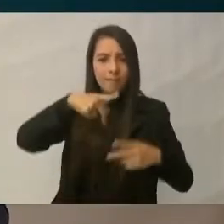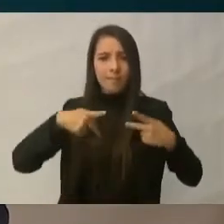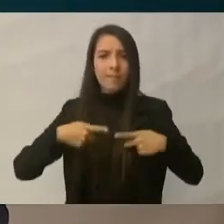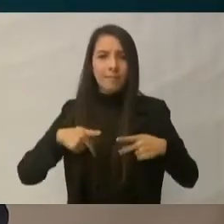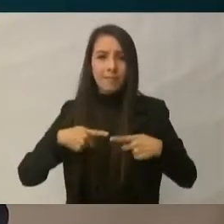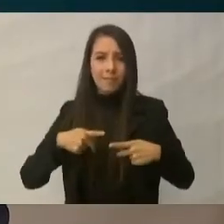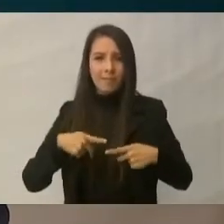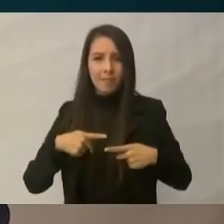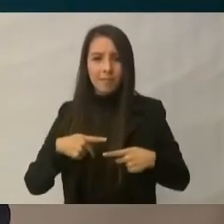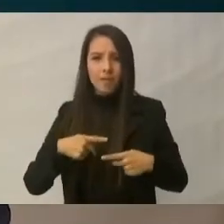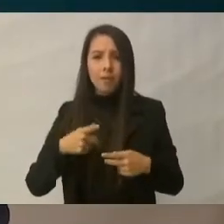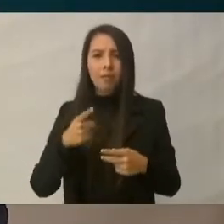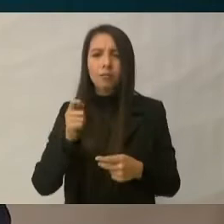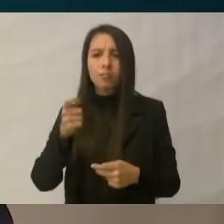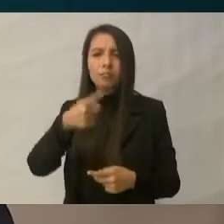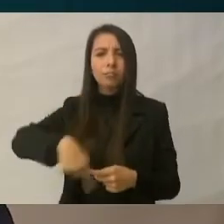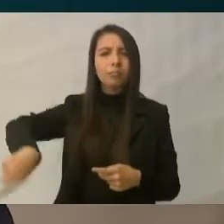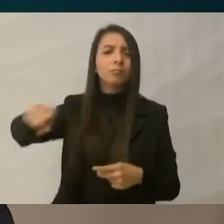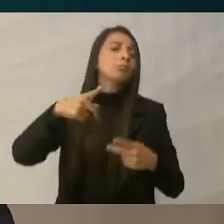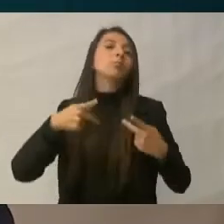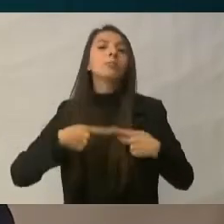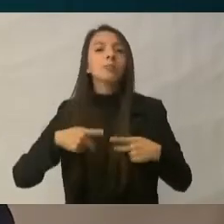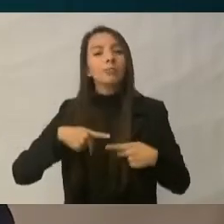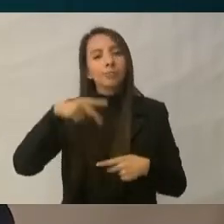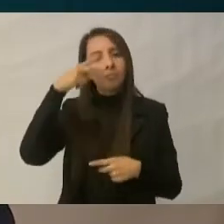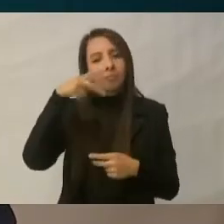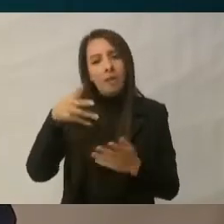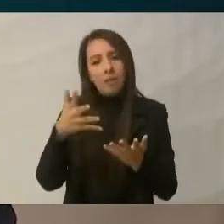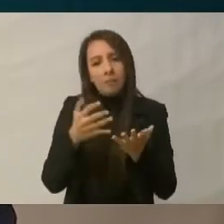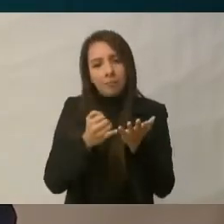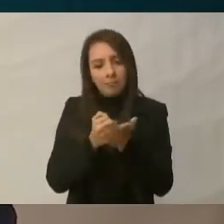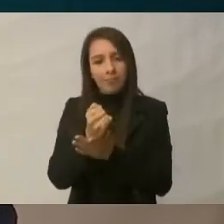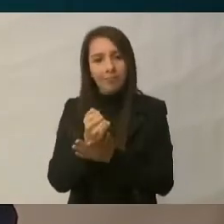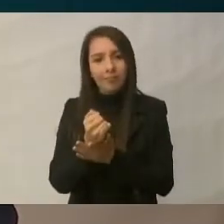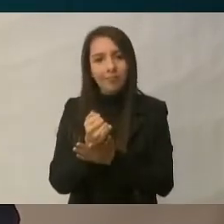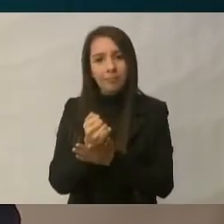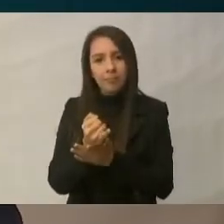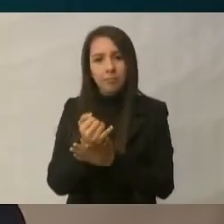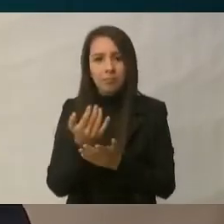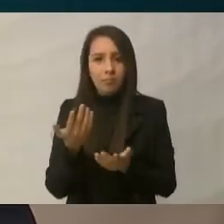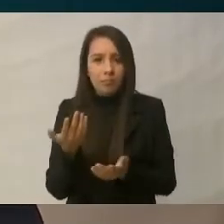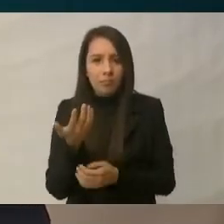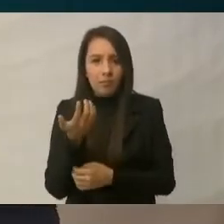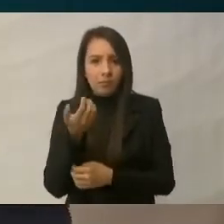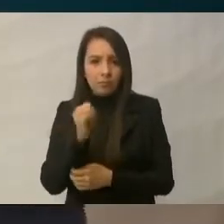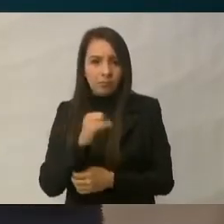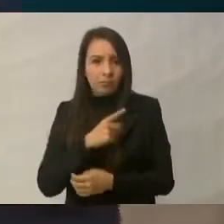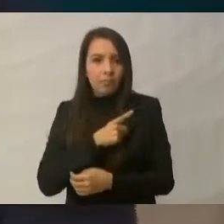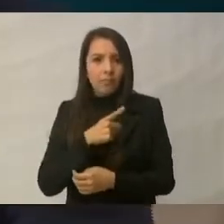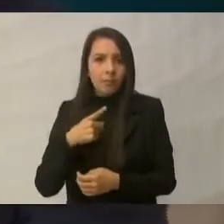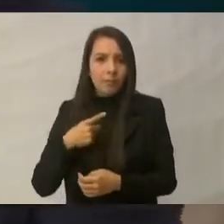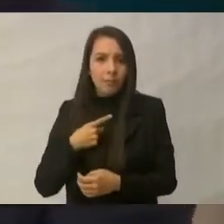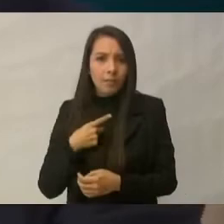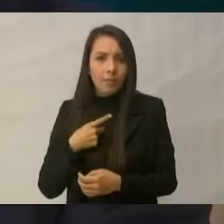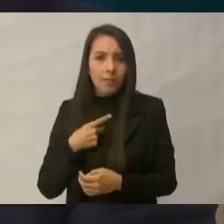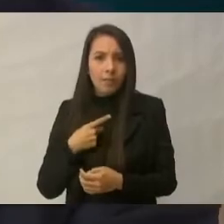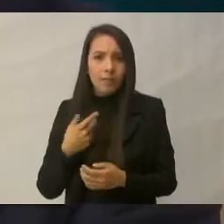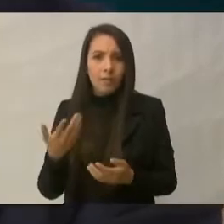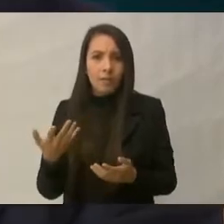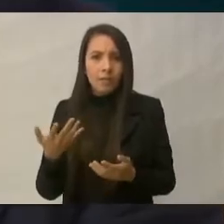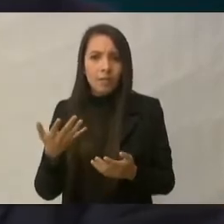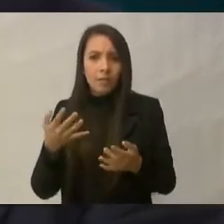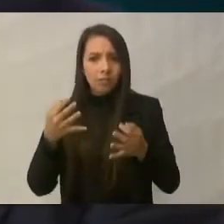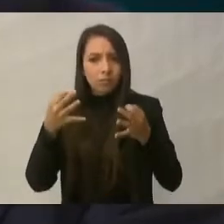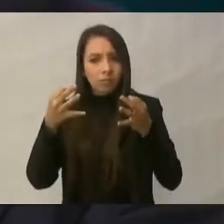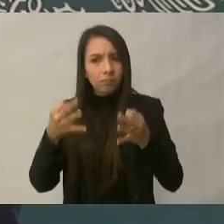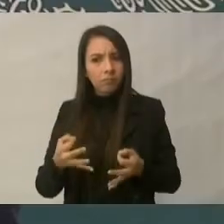el pueblo resolviera cómo corresponde a una auténtica, a